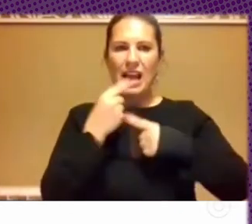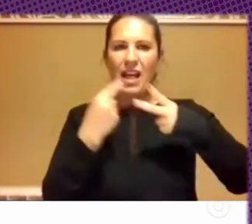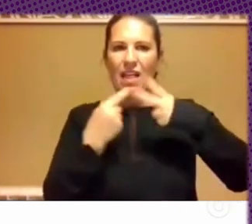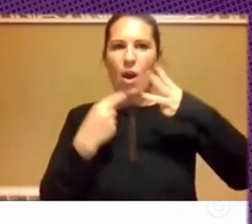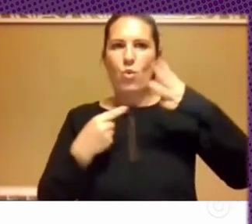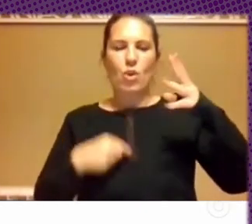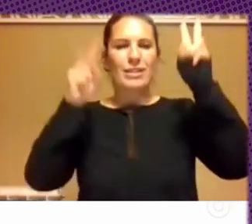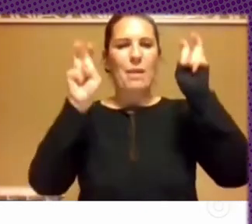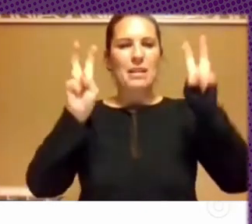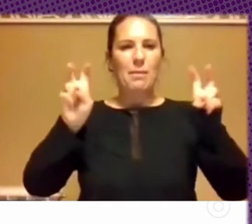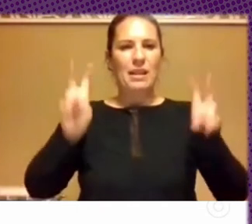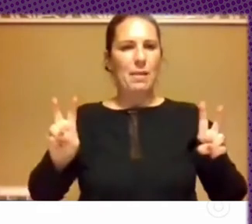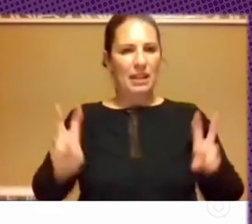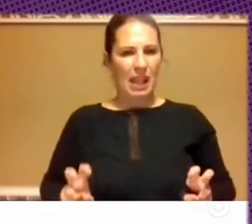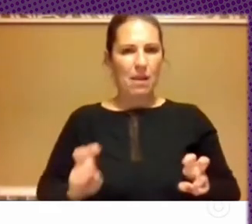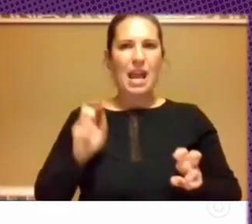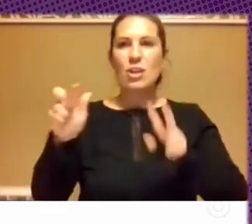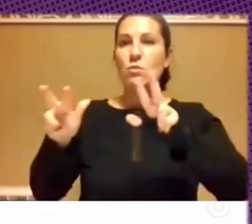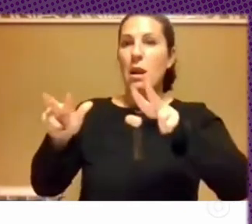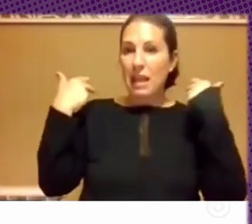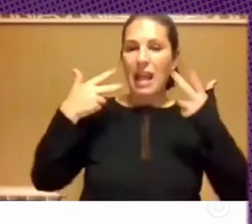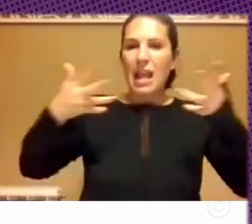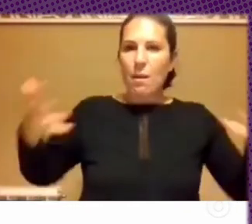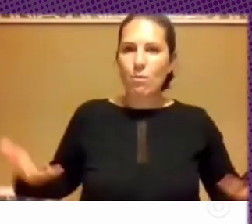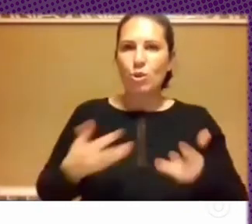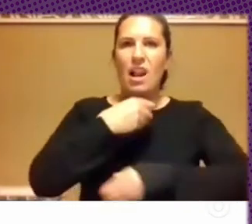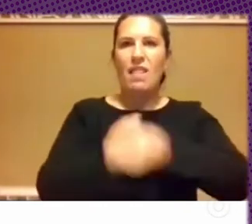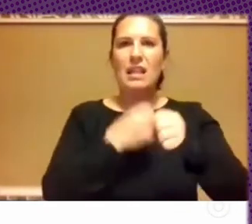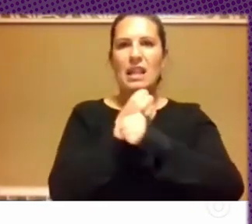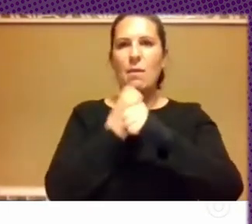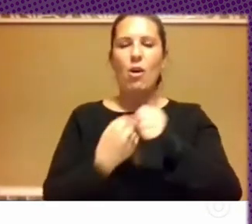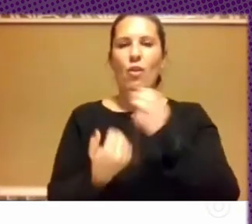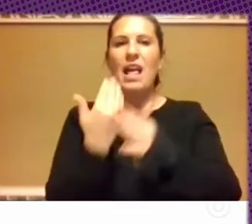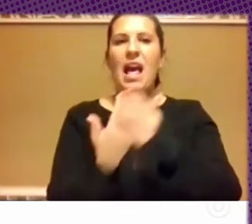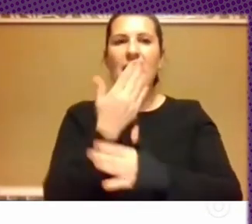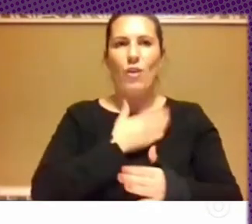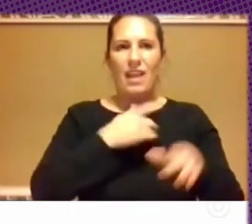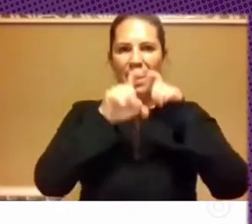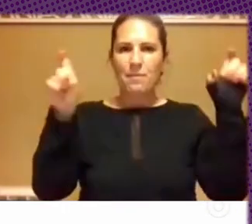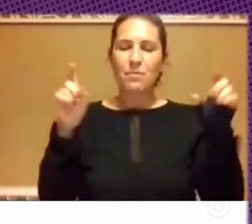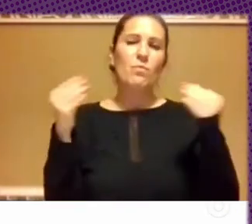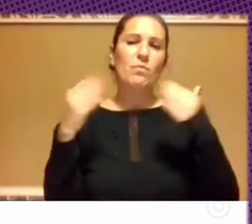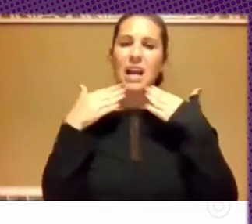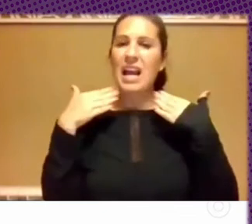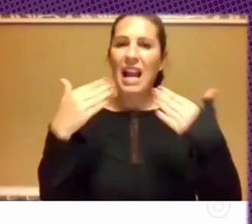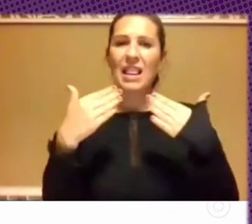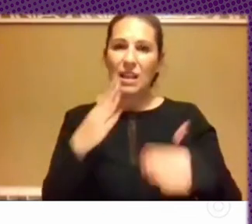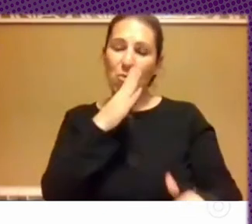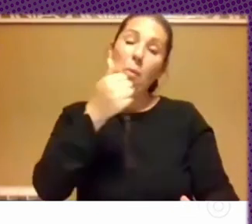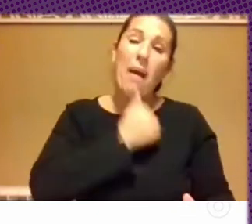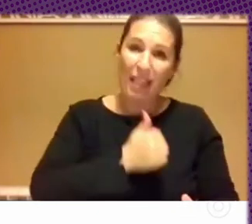materias que nos permiten e impulsan hacer el trabajo diario de Tlatelol Collab y muchísimas gracias pues por la